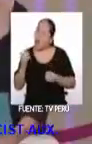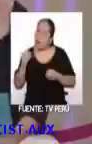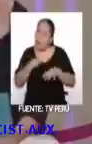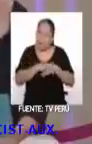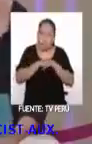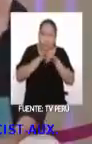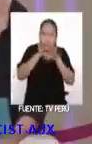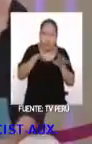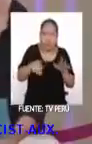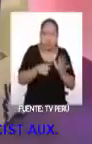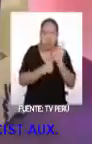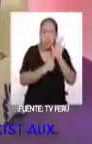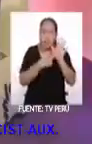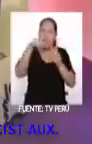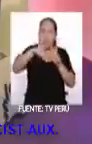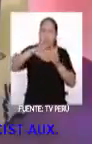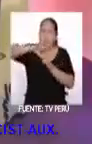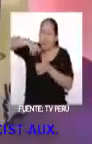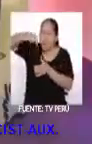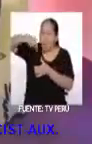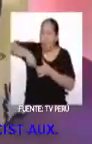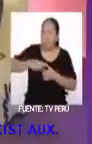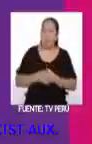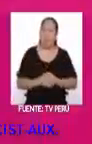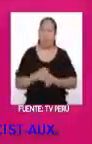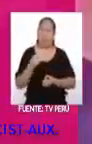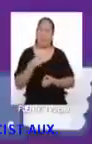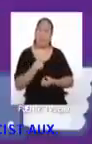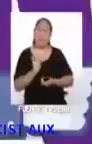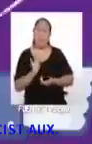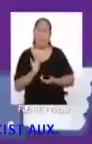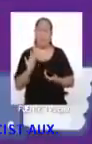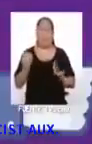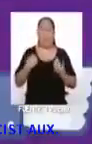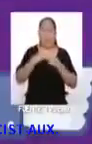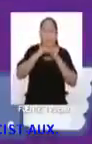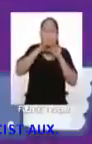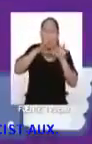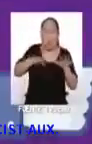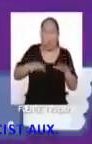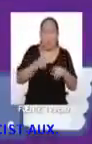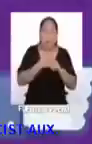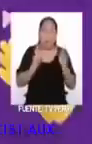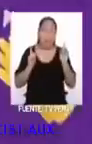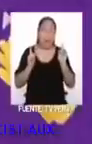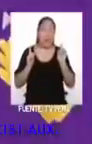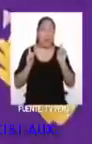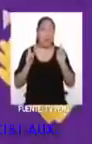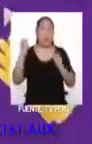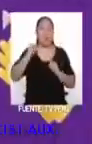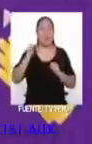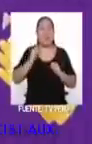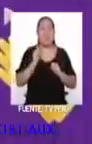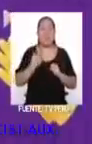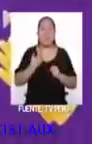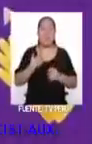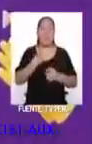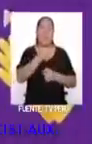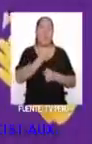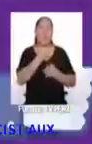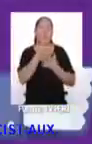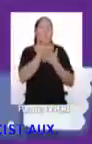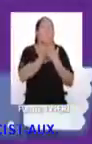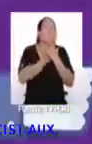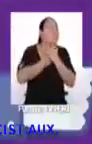influencer de este mundo? Bueno, no sé si soy como que tan influencer. Sin embargo, creo que la pasión